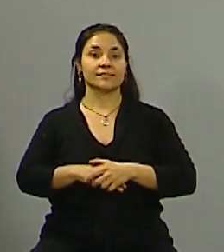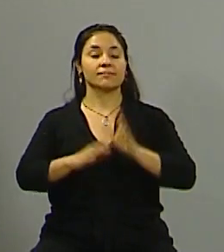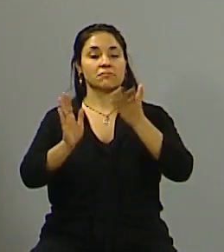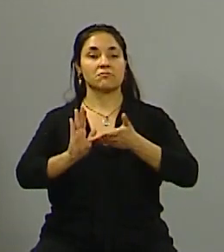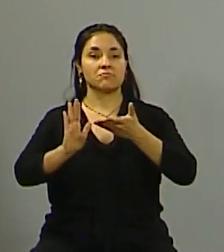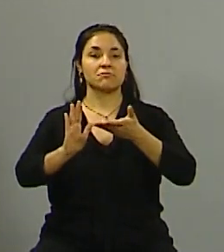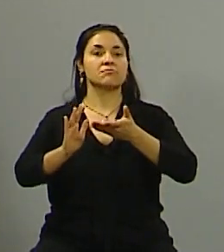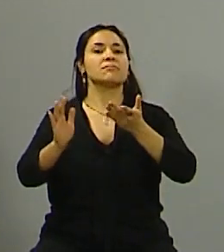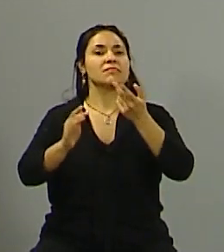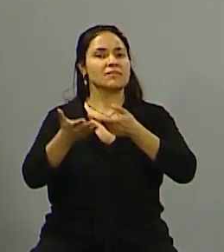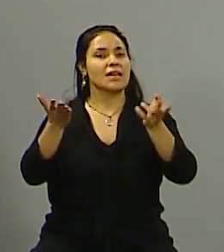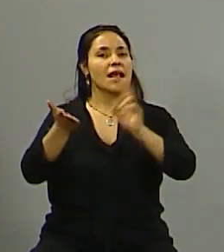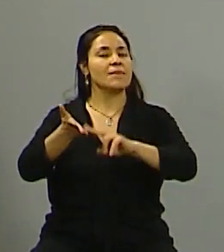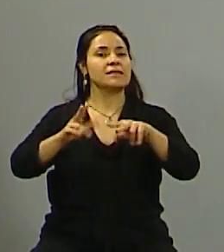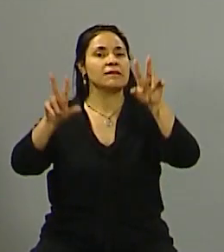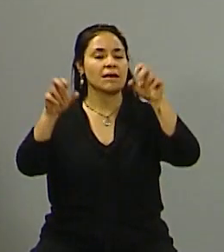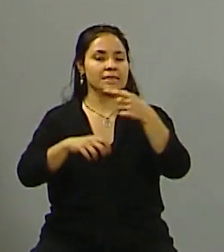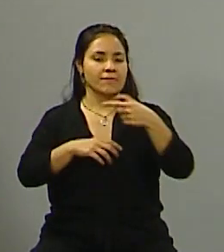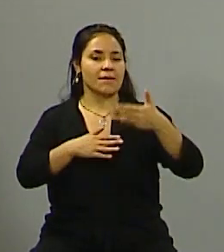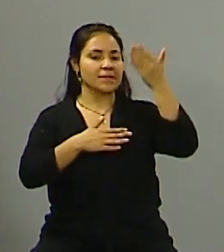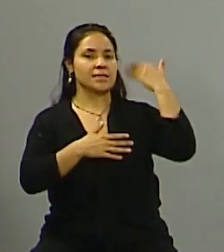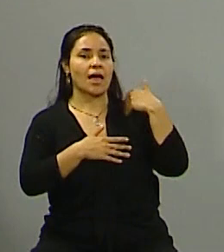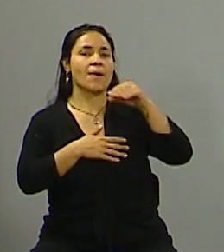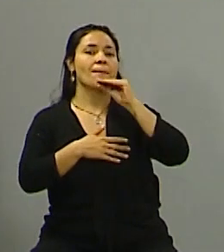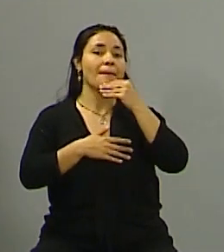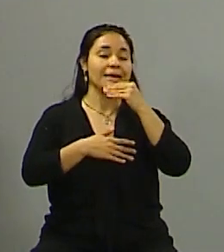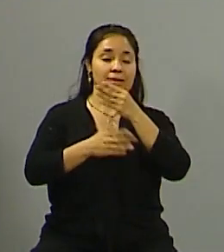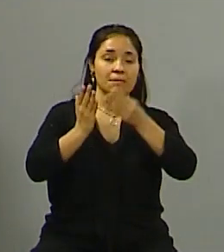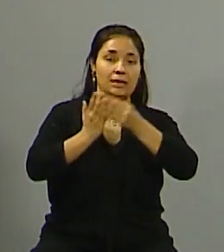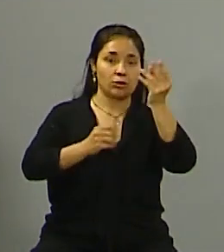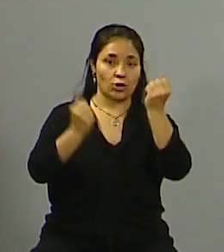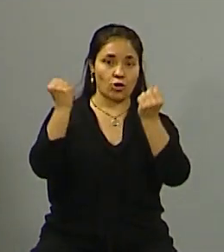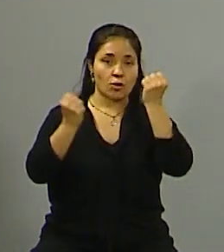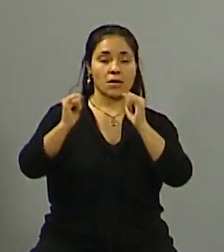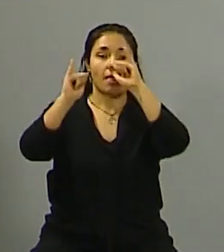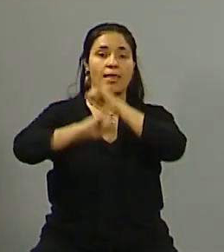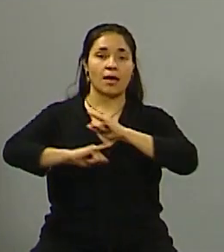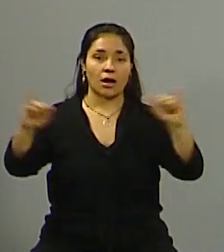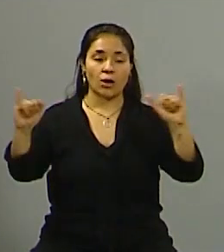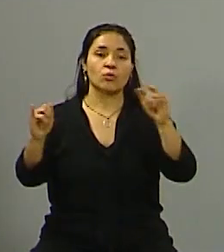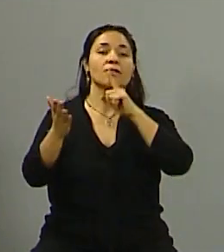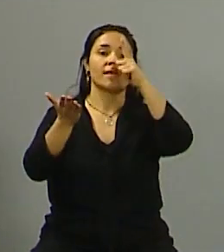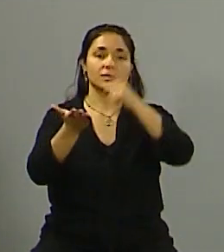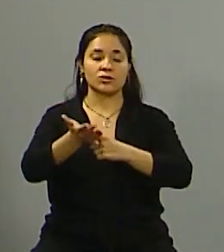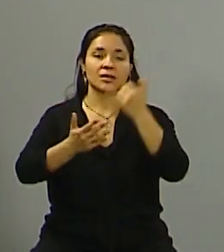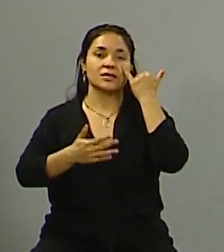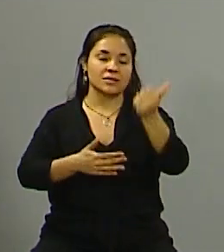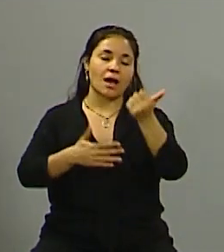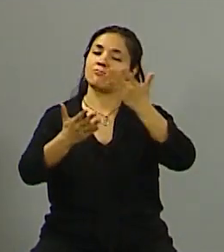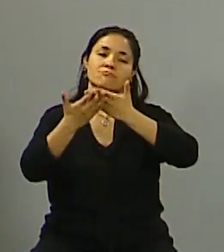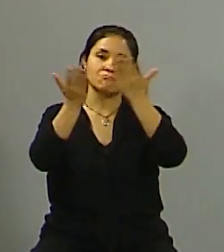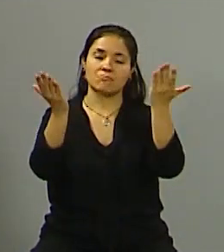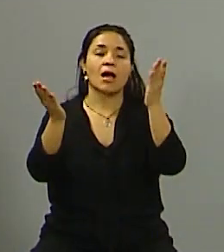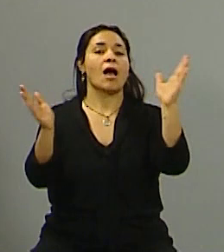anunciaba Sergio Massa hace algunos días atrás sobre todo porque hoy ya comenzó a estar disponible comenzaron a estar disponibles estos